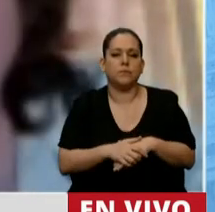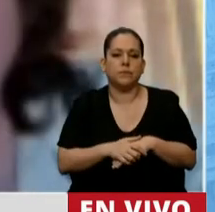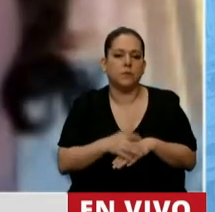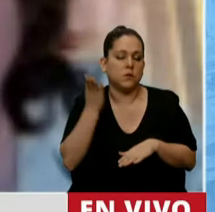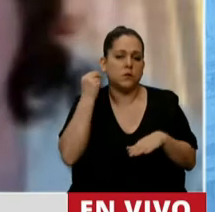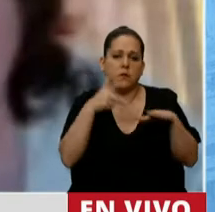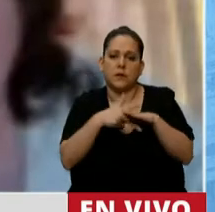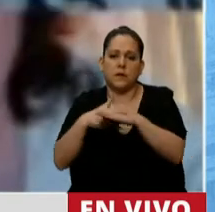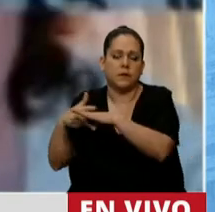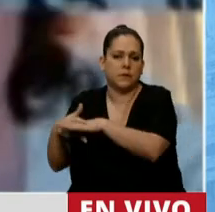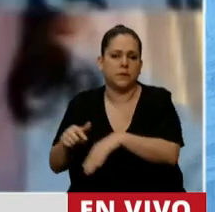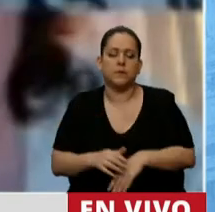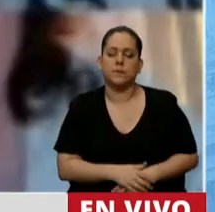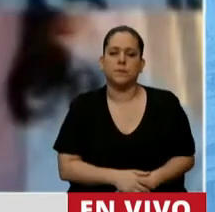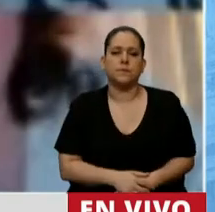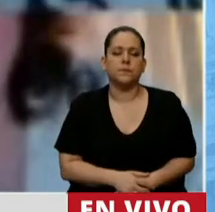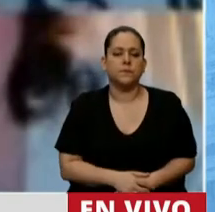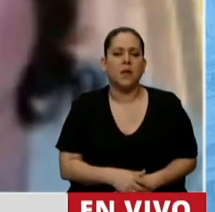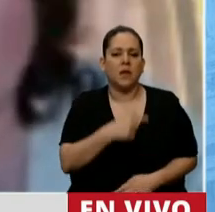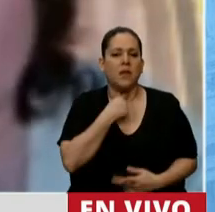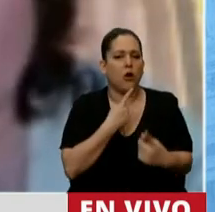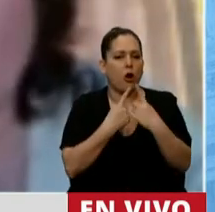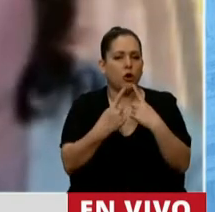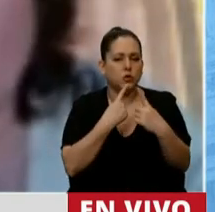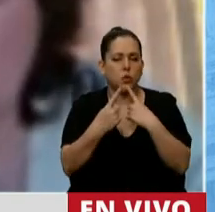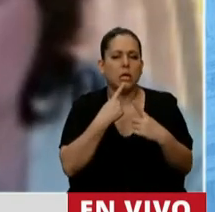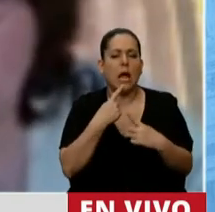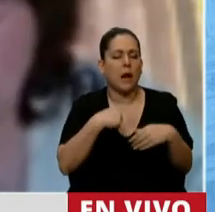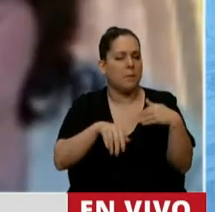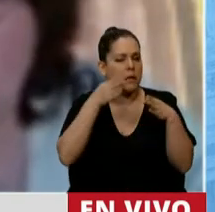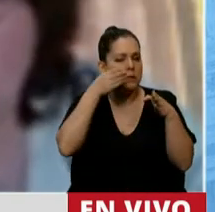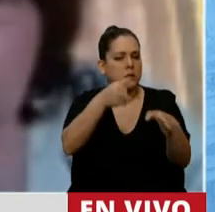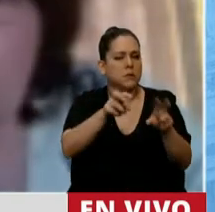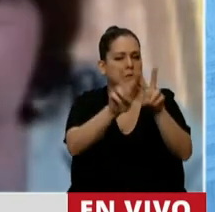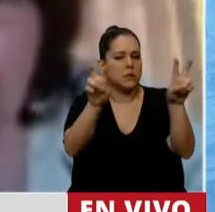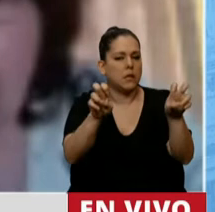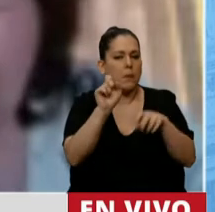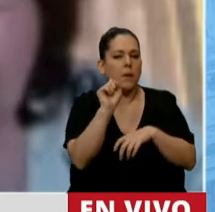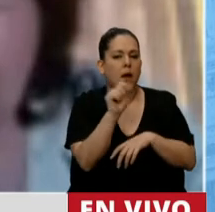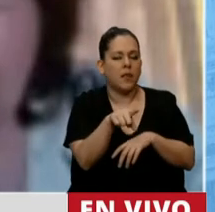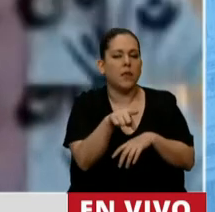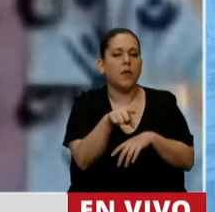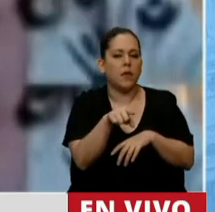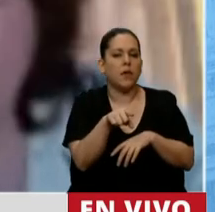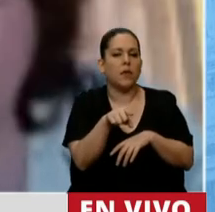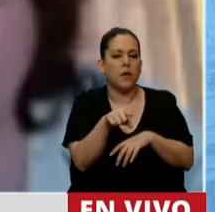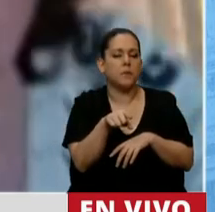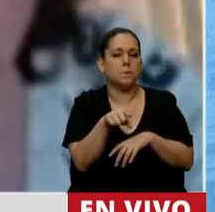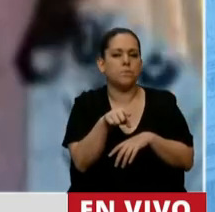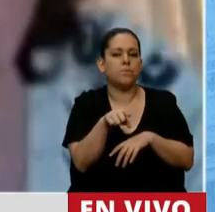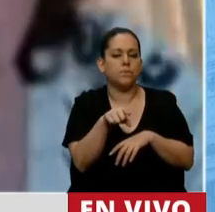desestimadas. Quiero consultarle puntualmente los acuerdos que bajo la